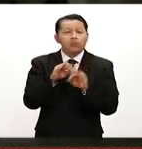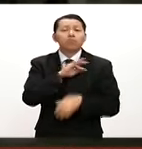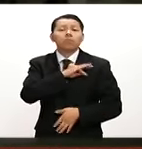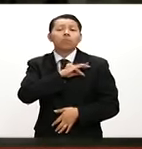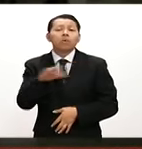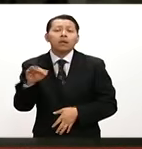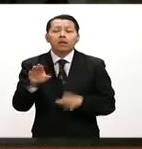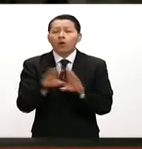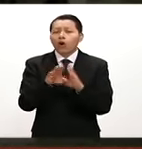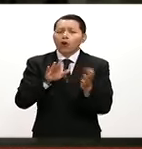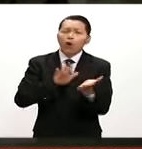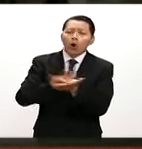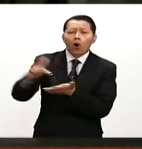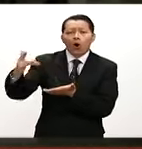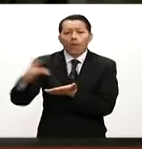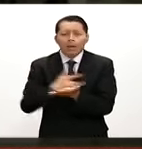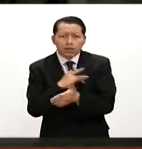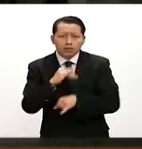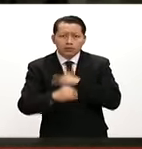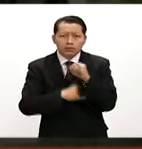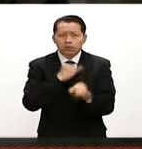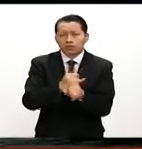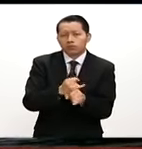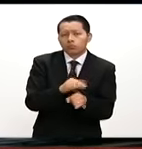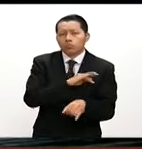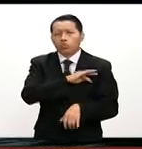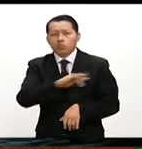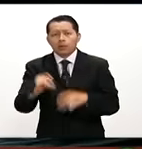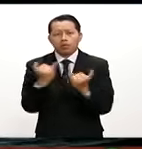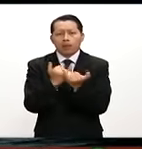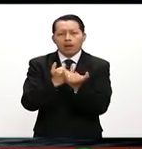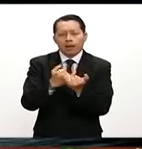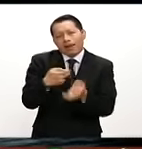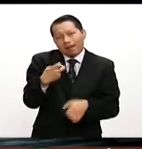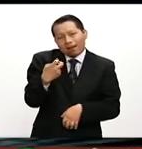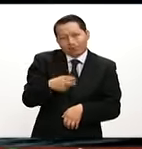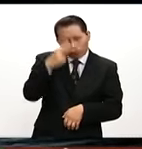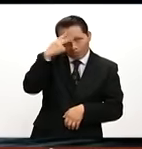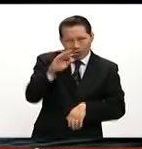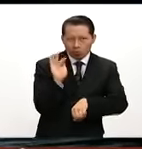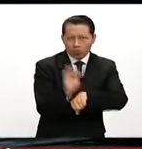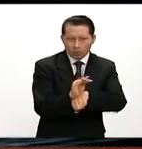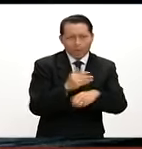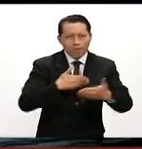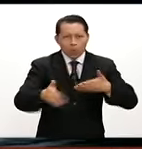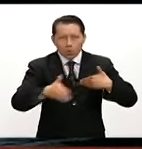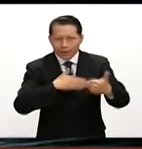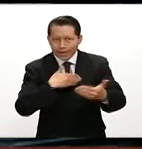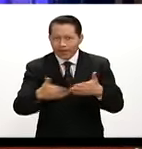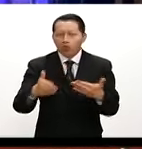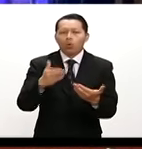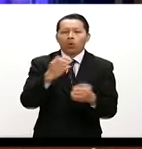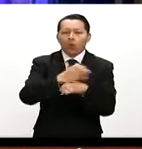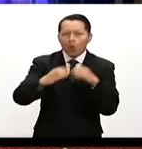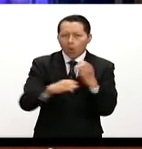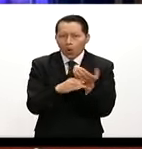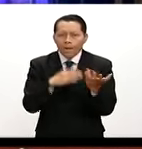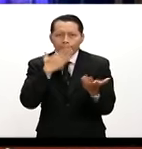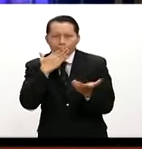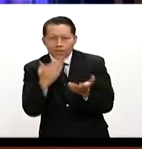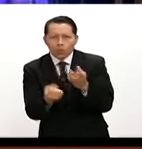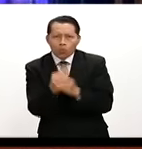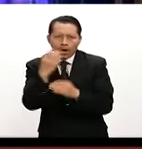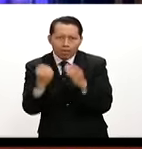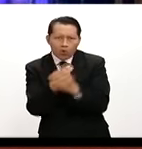cooperación internacional que nos serviría, por supuesto, para modernización, para obtener recursos frescos y también generar un